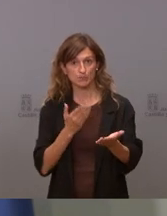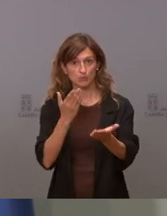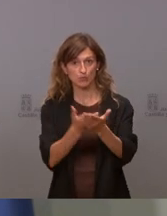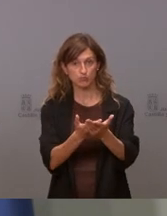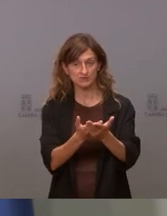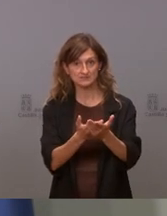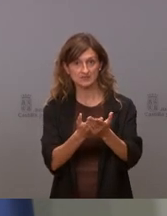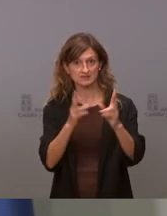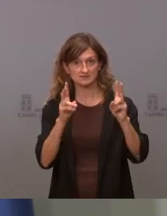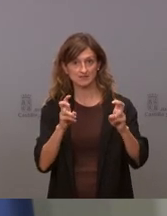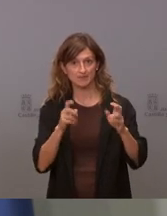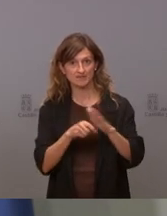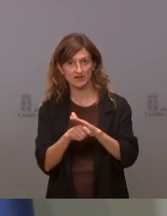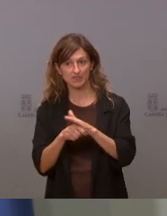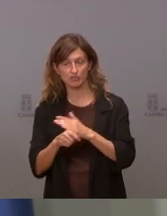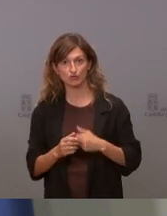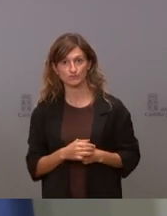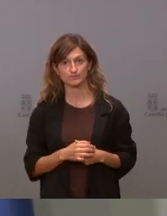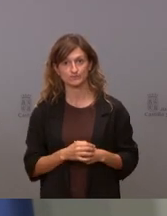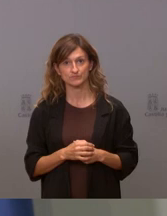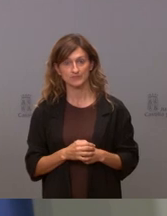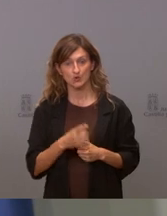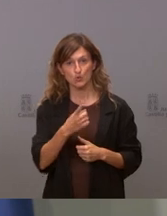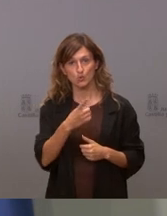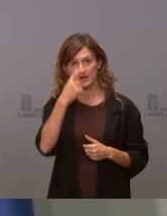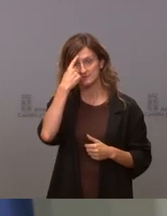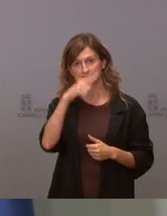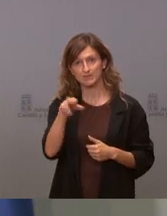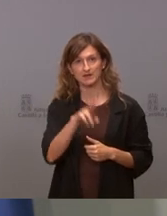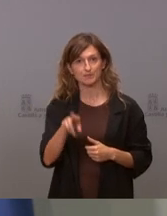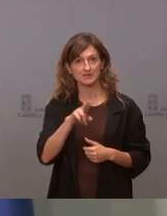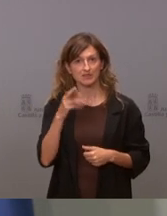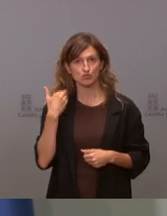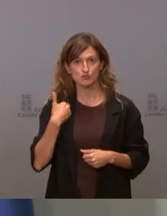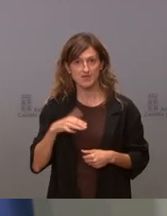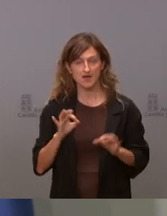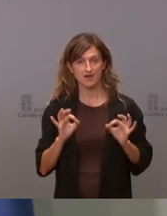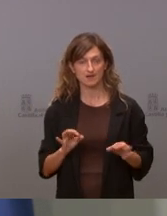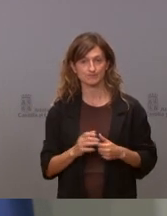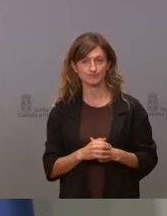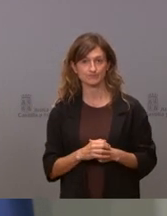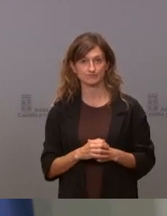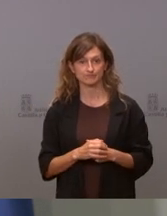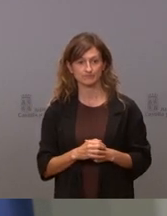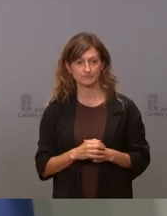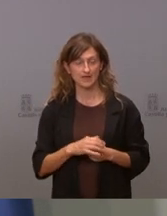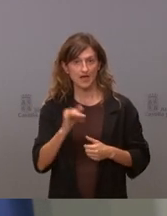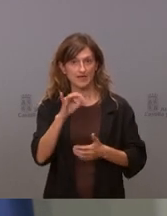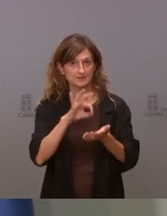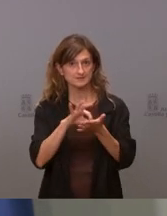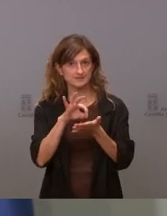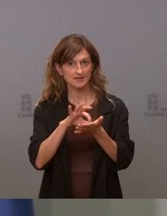sobre financiación una de ellas la saben ustedes porque la hemos repetido con intensidad es que hay unos servicios